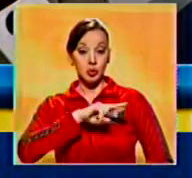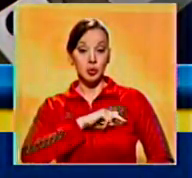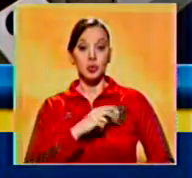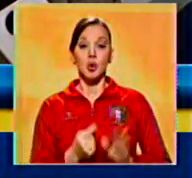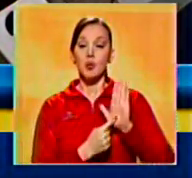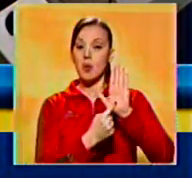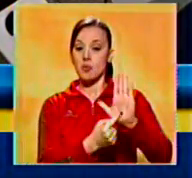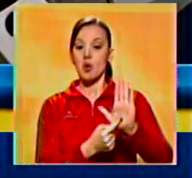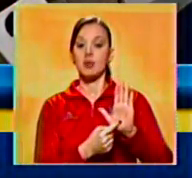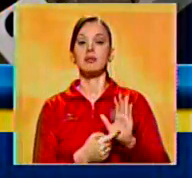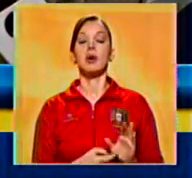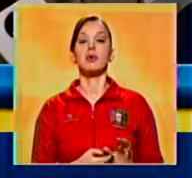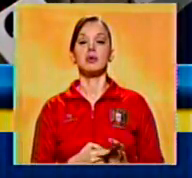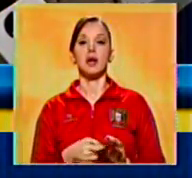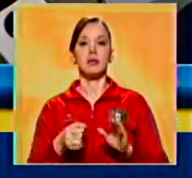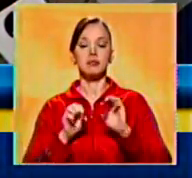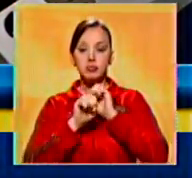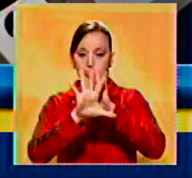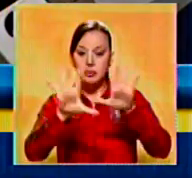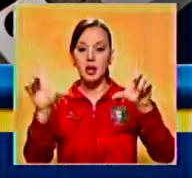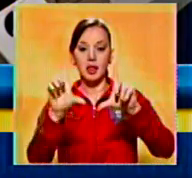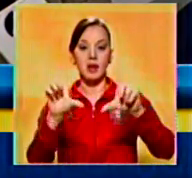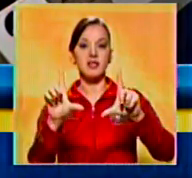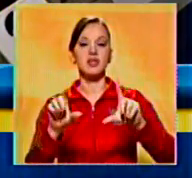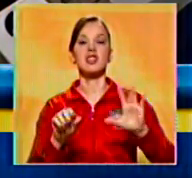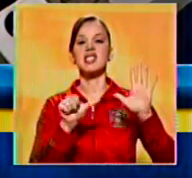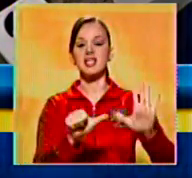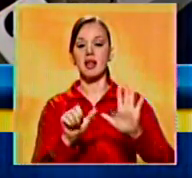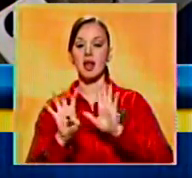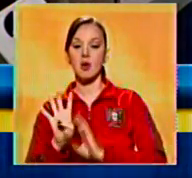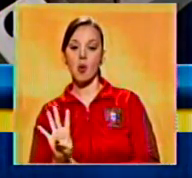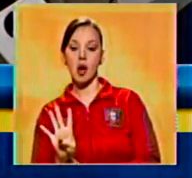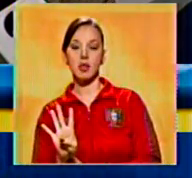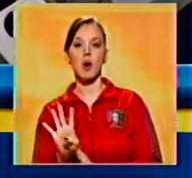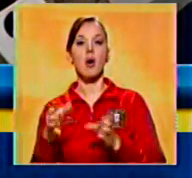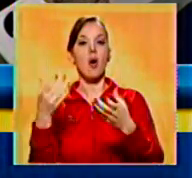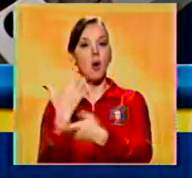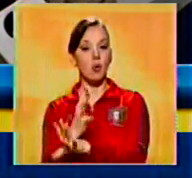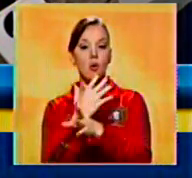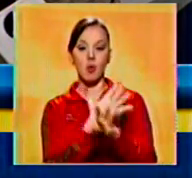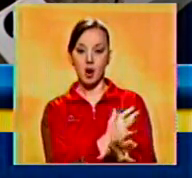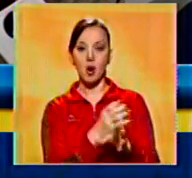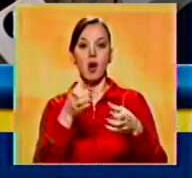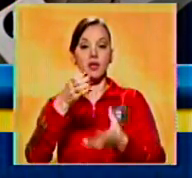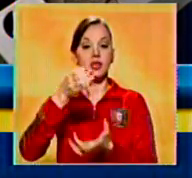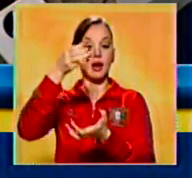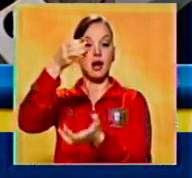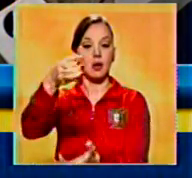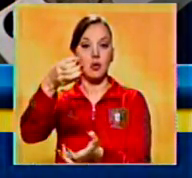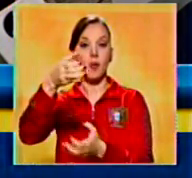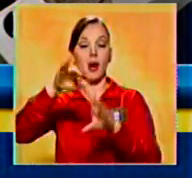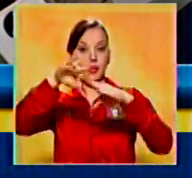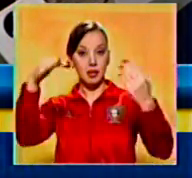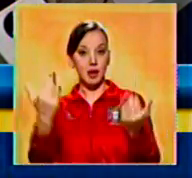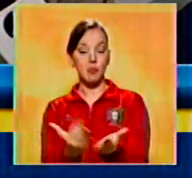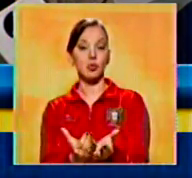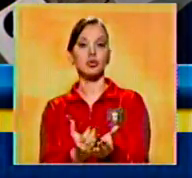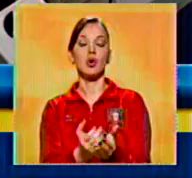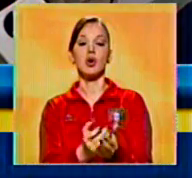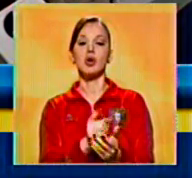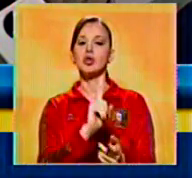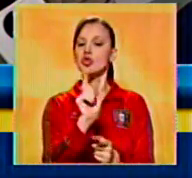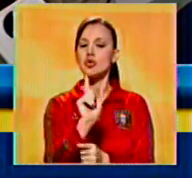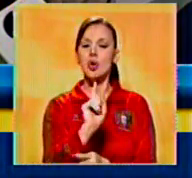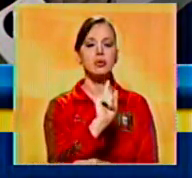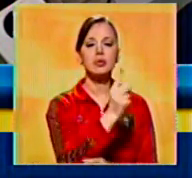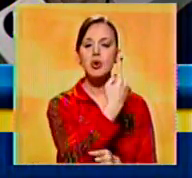todos los 64 partidos de la Copa del Mundo, no solamente los partidos en que esté Brasil, todos,